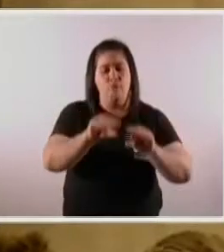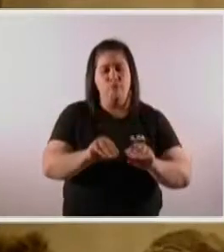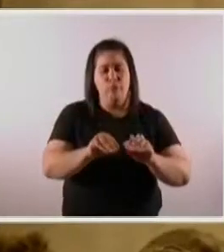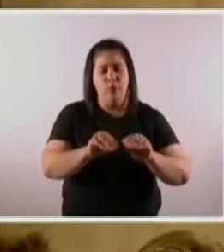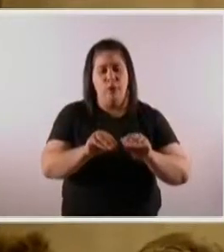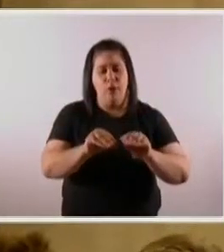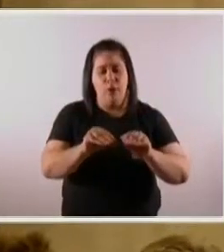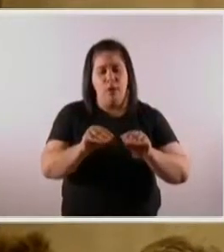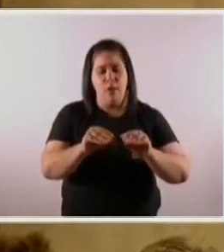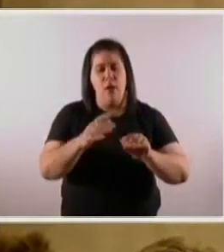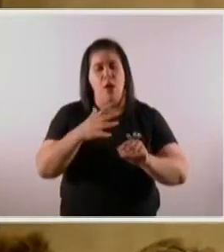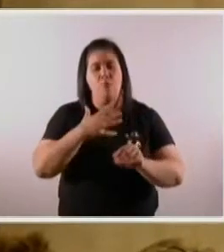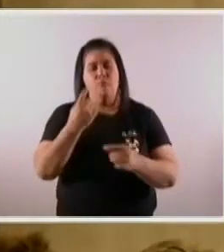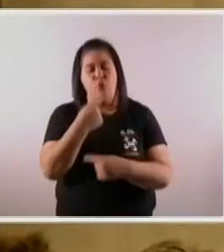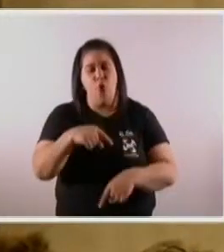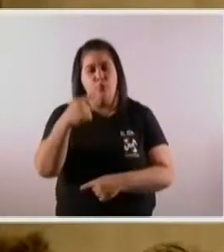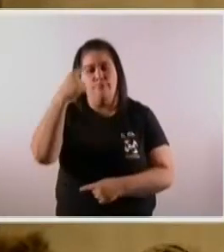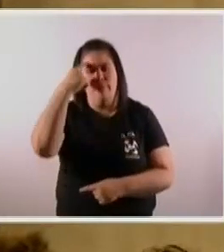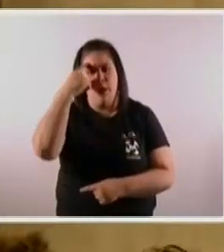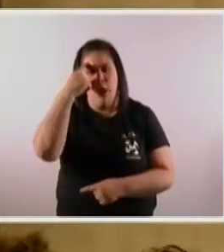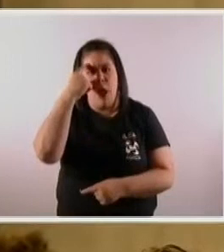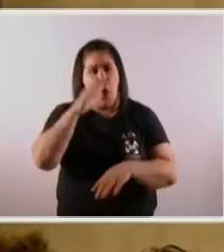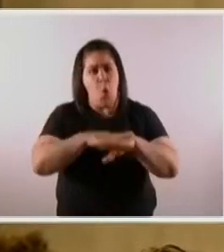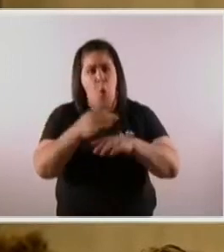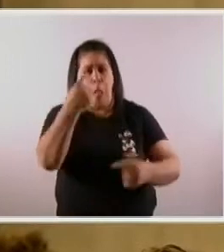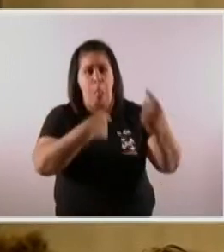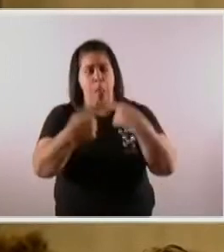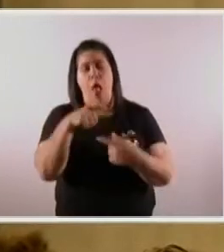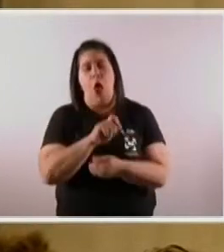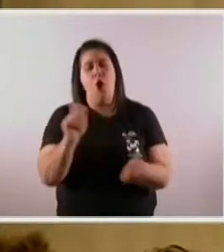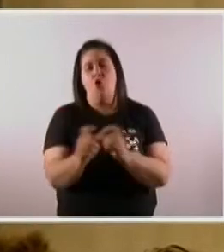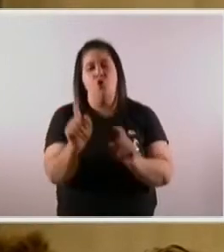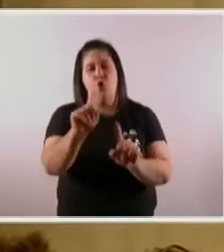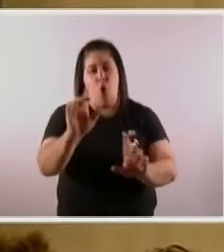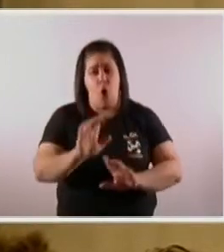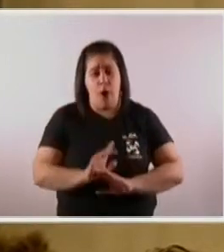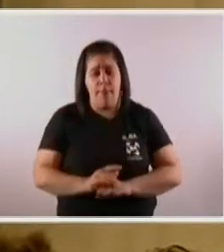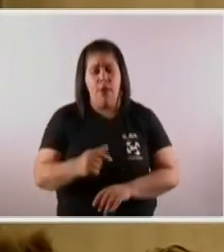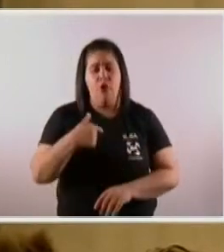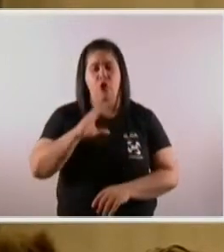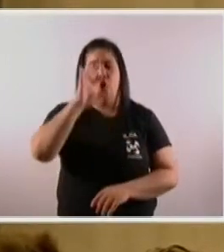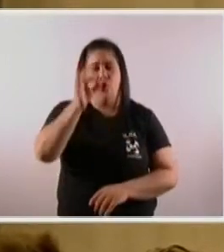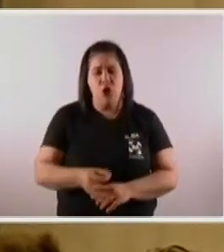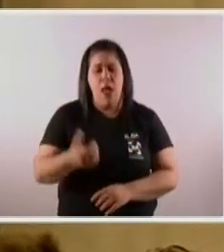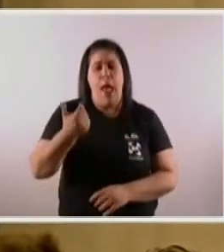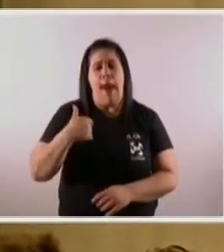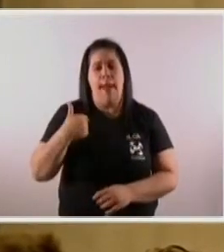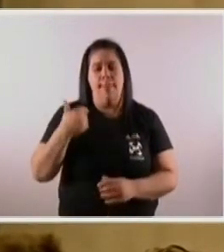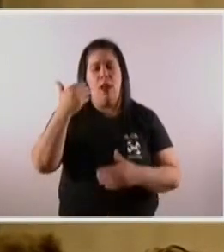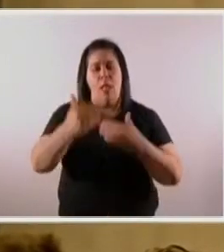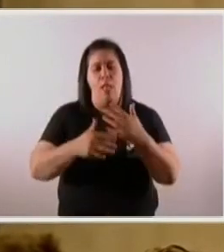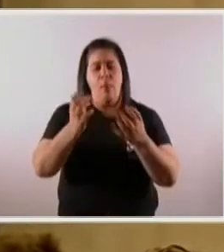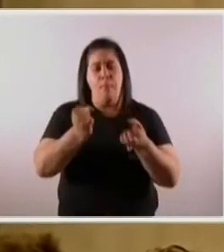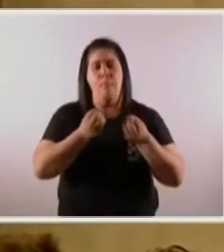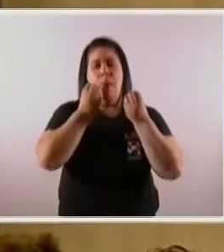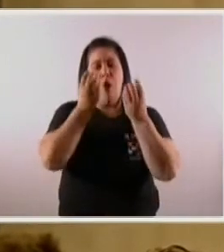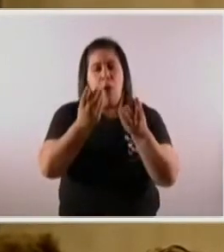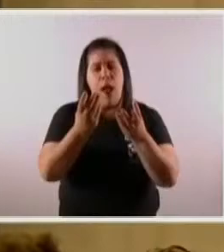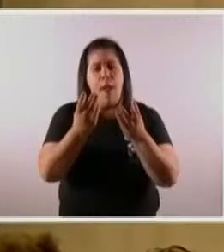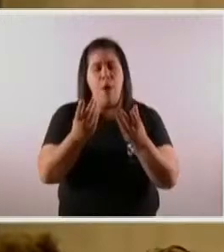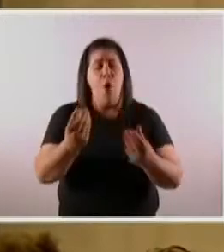convicciones no van a cambiar por un ataque como estos. Yo estoy convencido que el país va a salir adelante. Pero trabajando juntos.